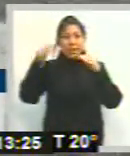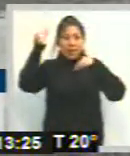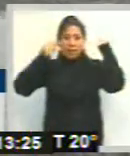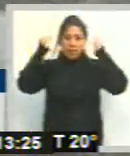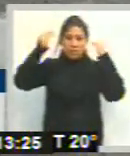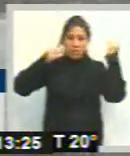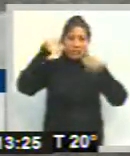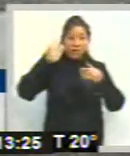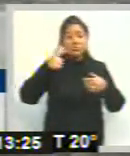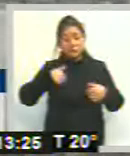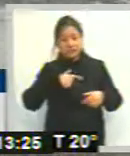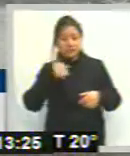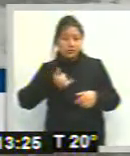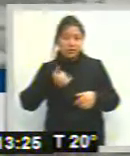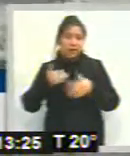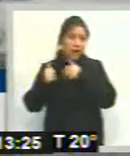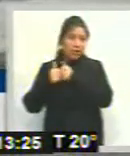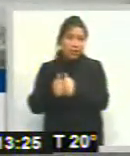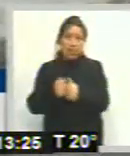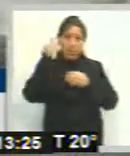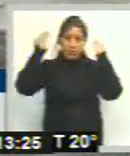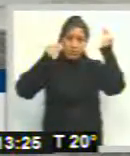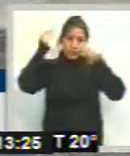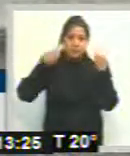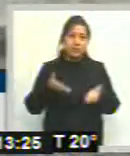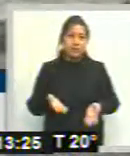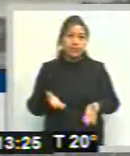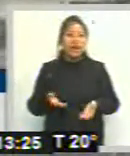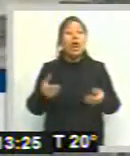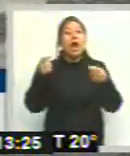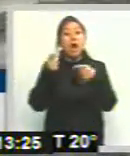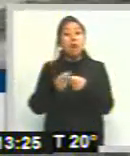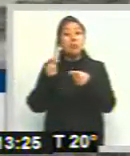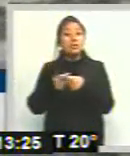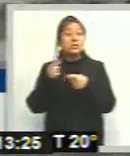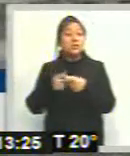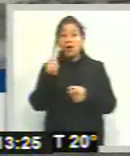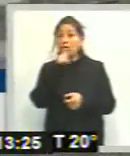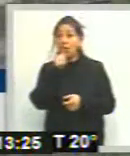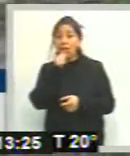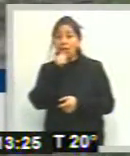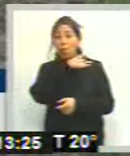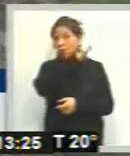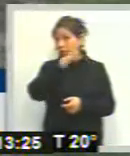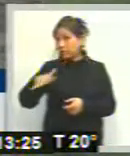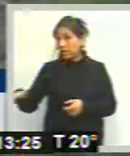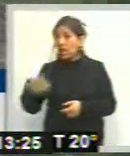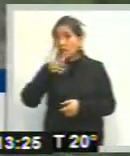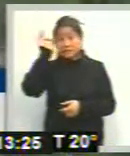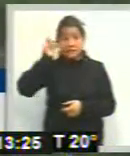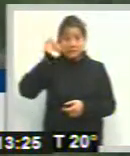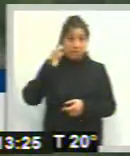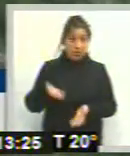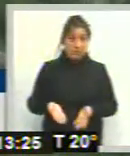acompañamos, esta preocupación. Las respuestas a esto las tiene que dar la Comisión de Recursos Hídricos de la provincia, que tiene jurisdicción y competencia,